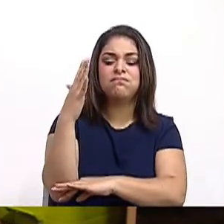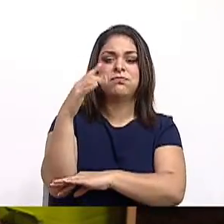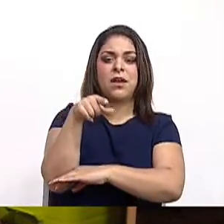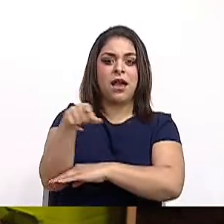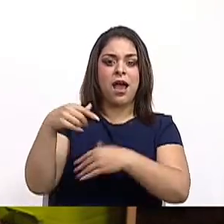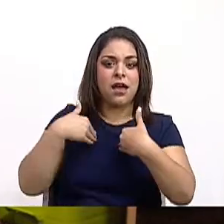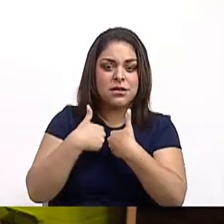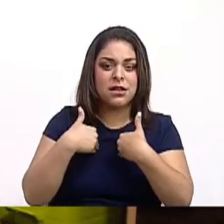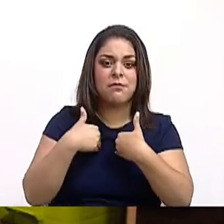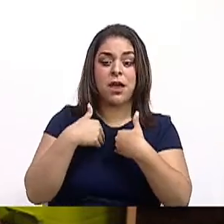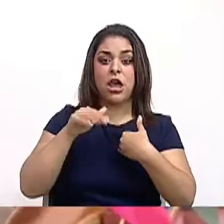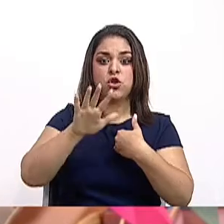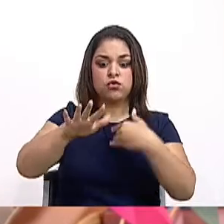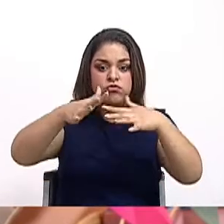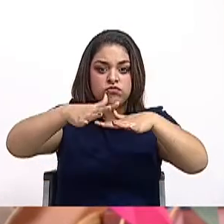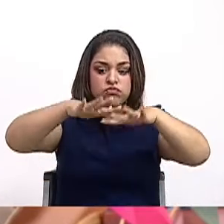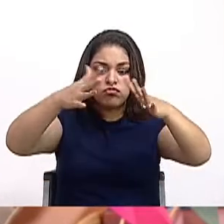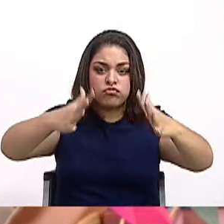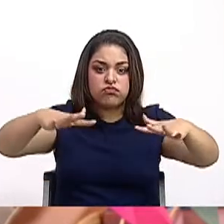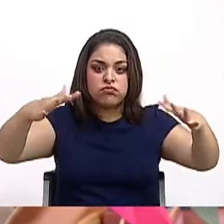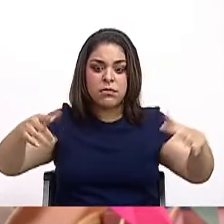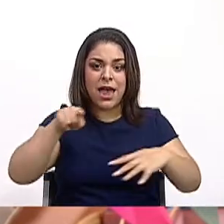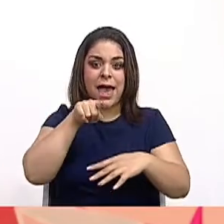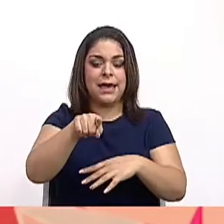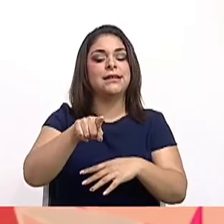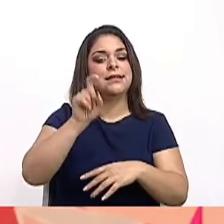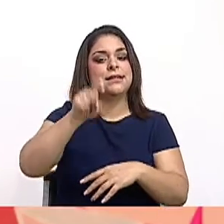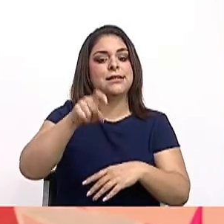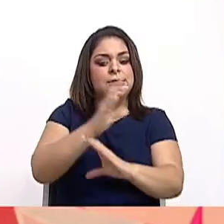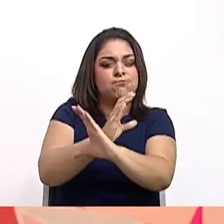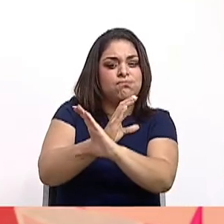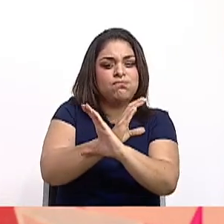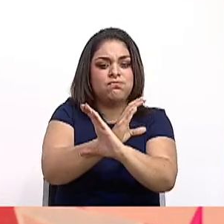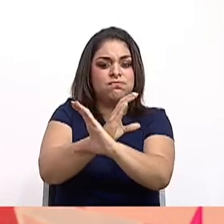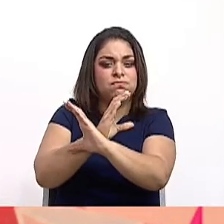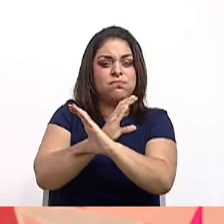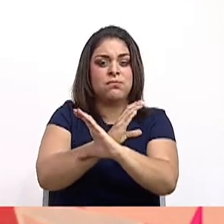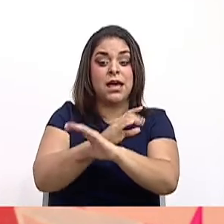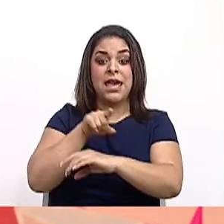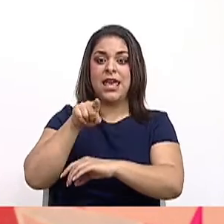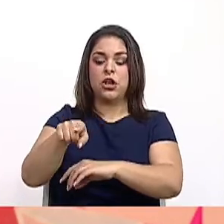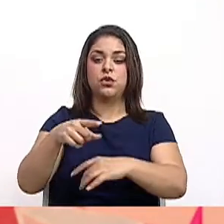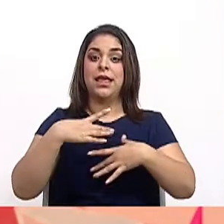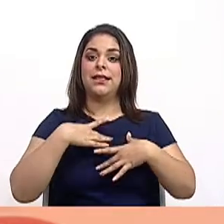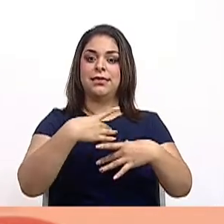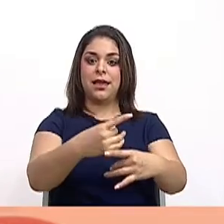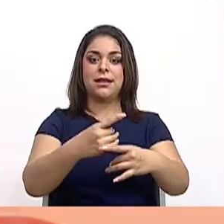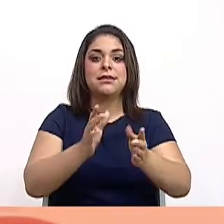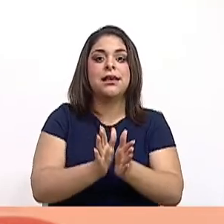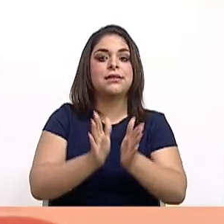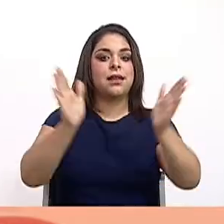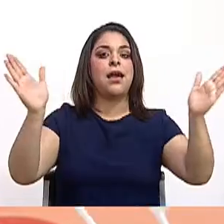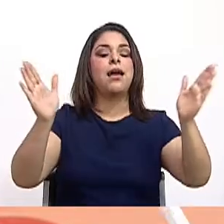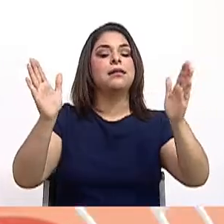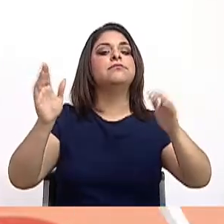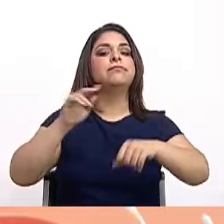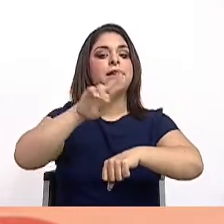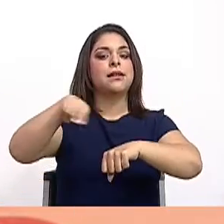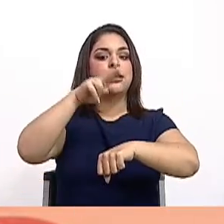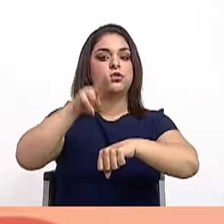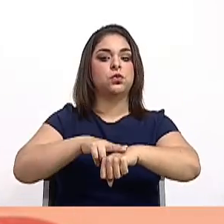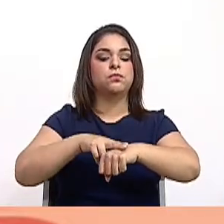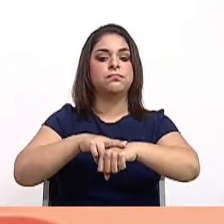formaciones geomorfológicas, merece su conservación. Y se declara de interés general de la nación. Para que un